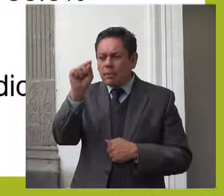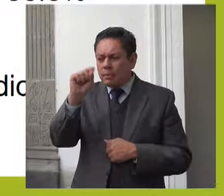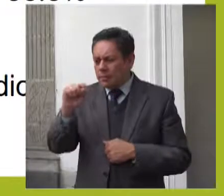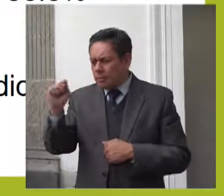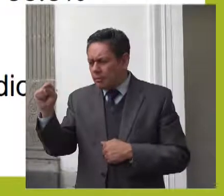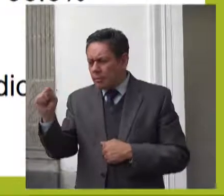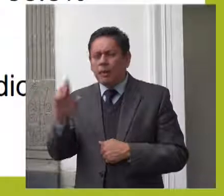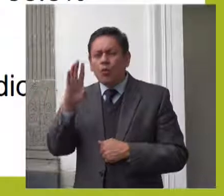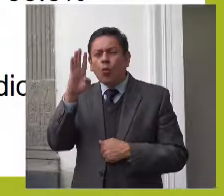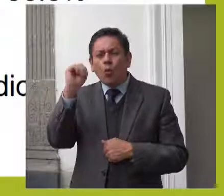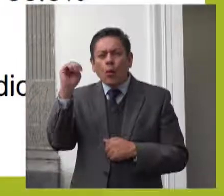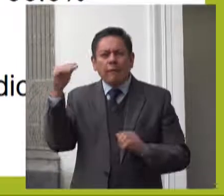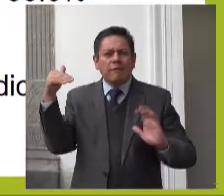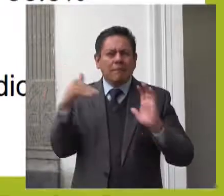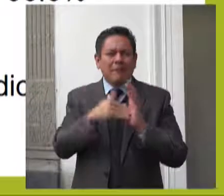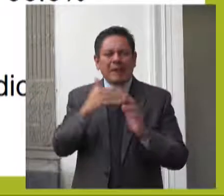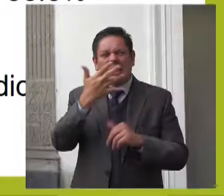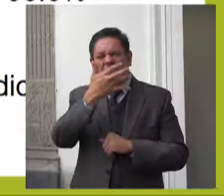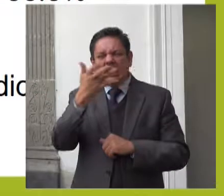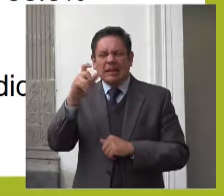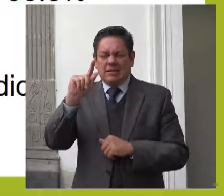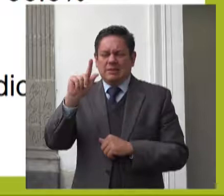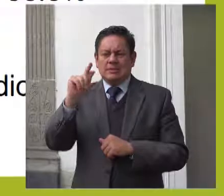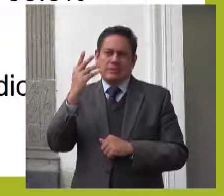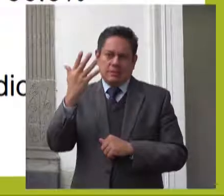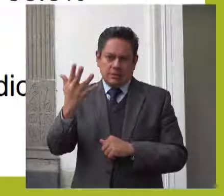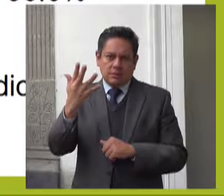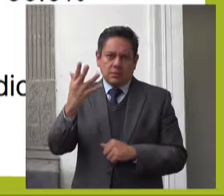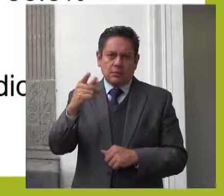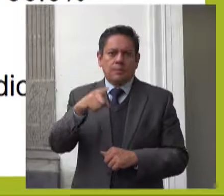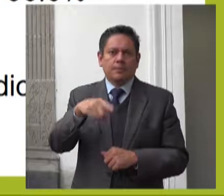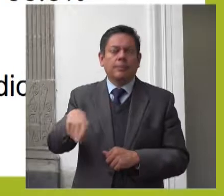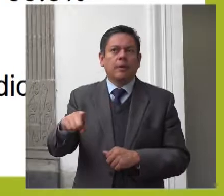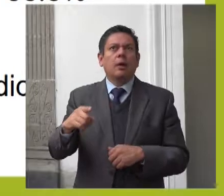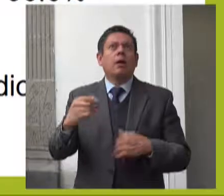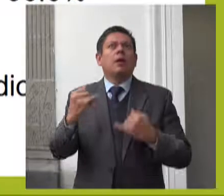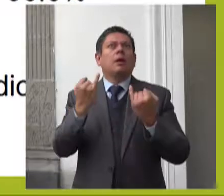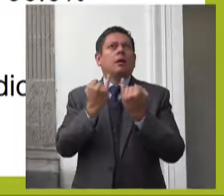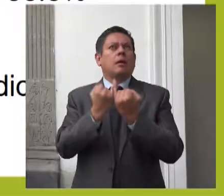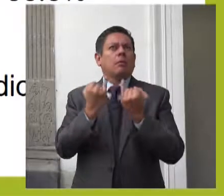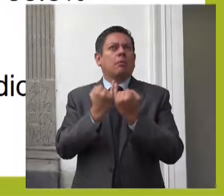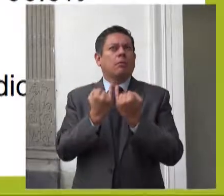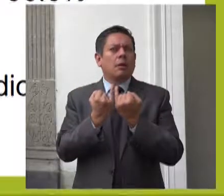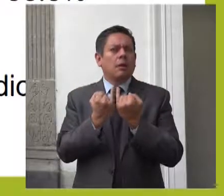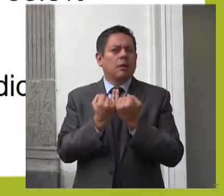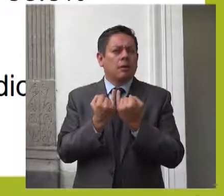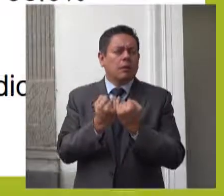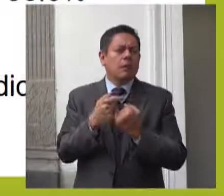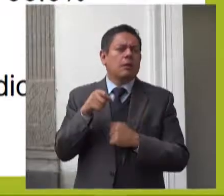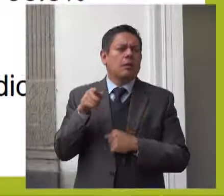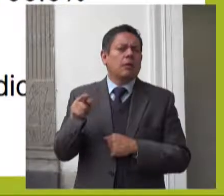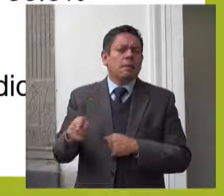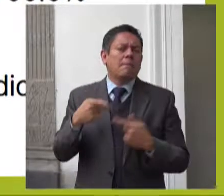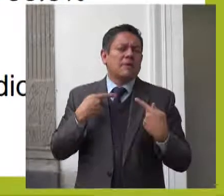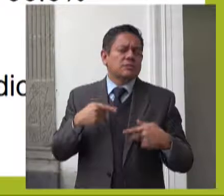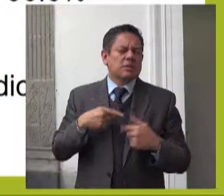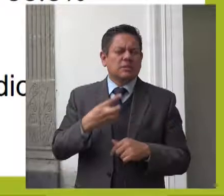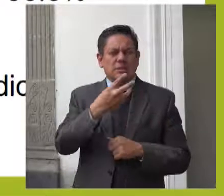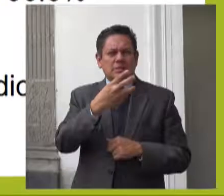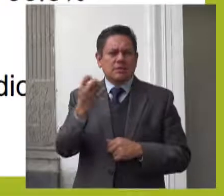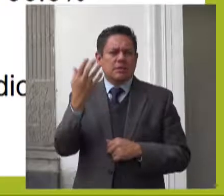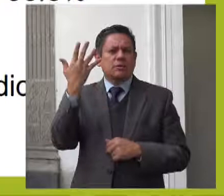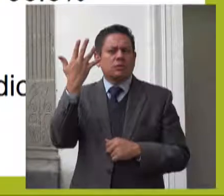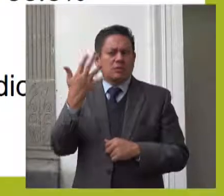estaban registradas en ese programa, 310.968 beneficiarios